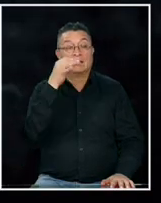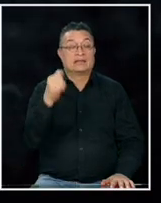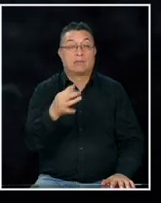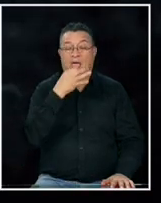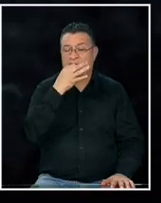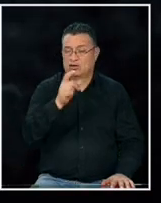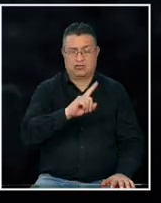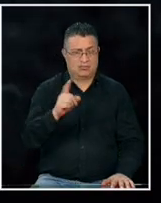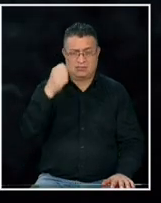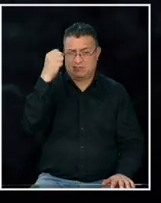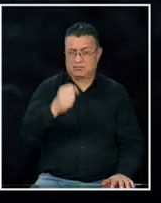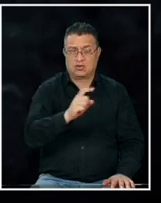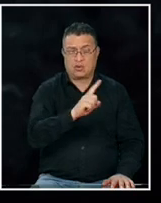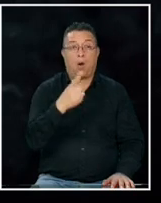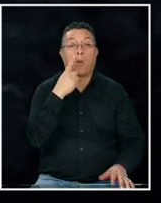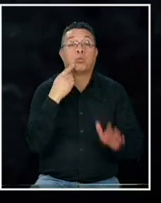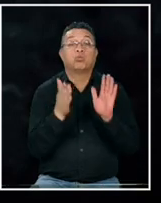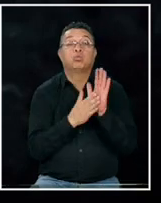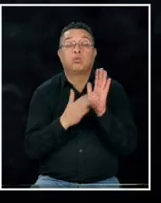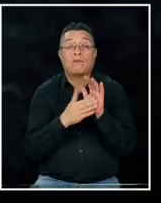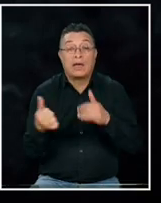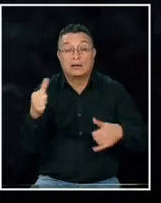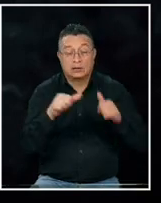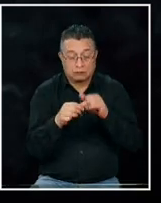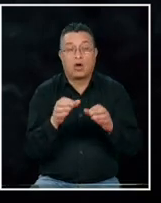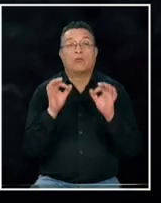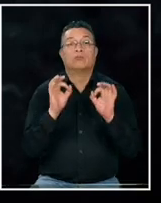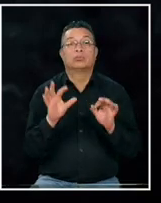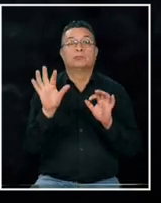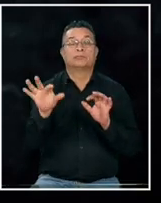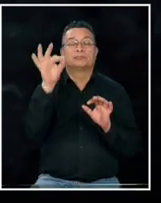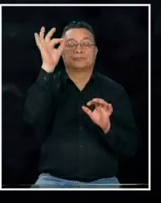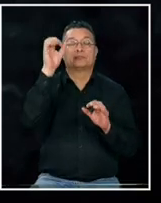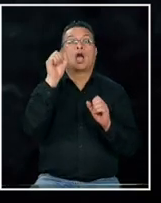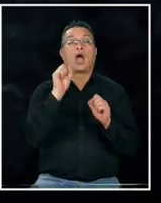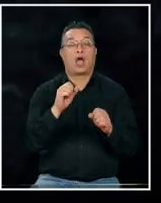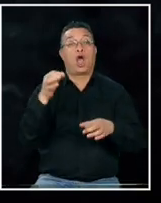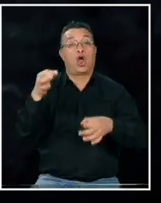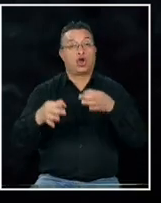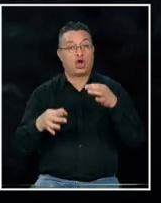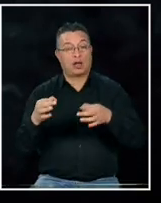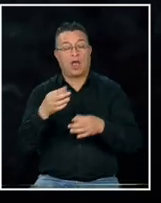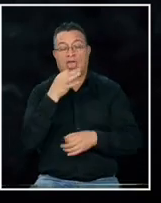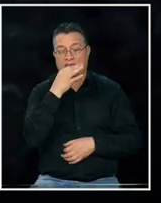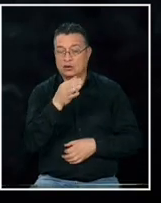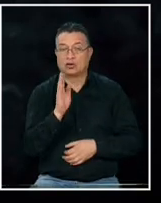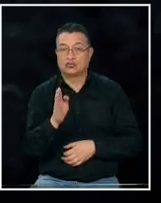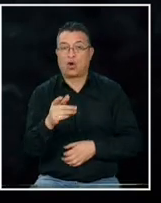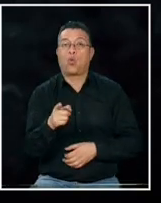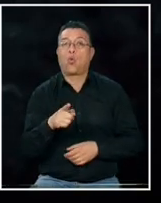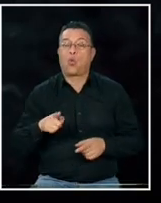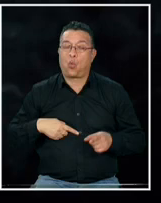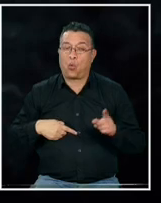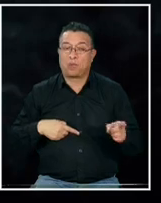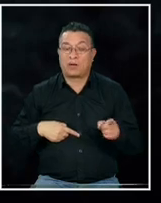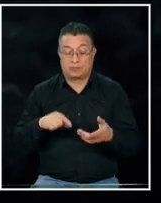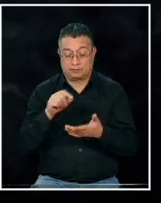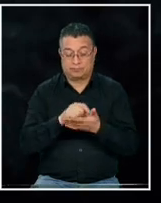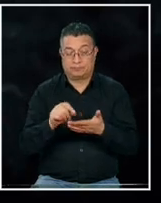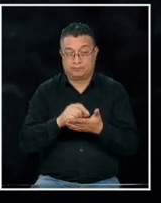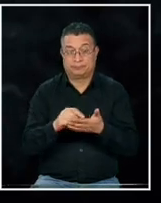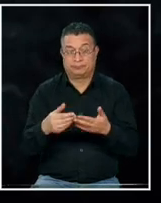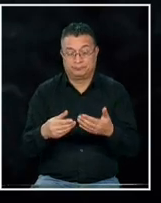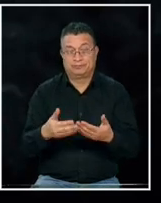negado el crimen y nueva evidencia científica apoya su defensa pero la corte mantiene que es culpable por lo que escribió en sus